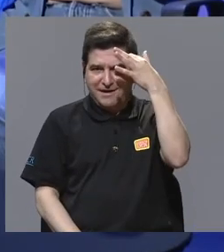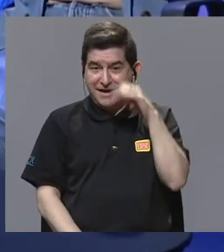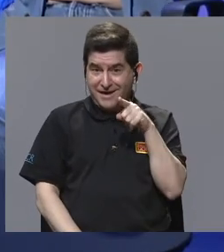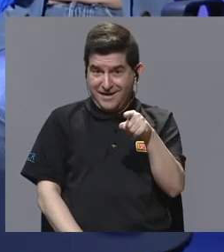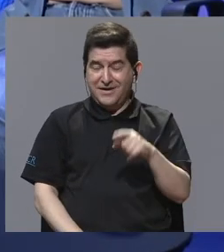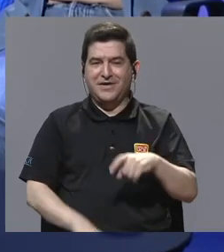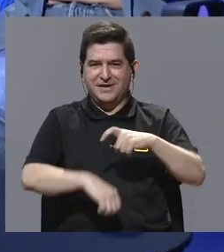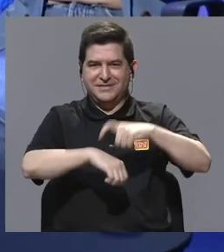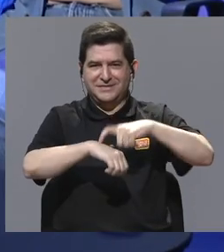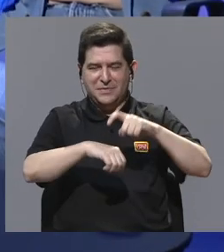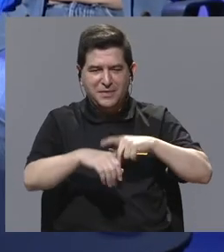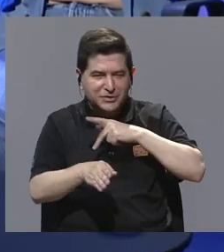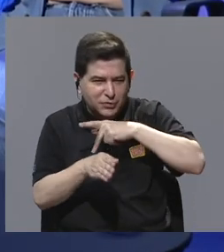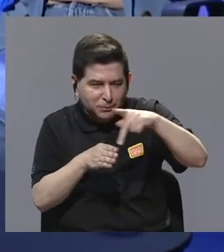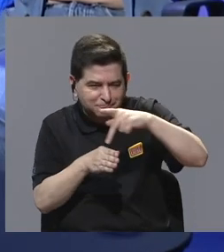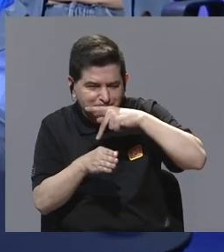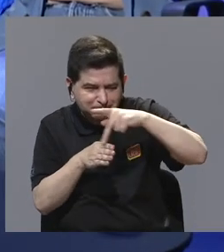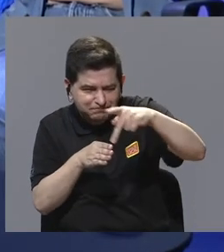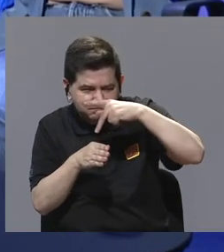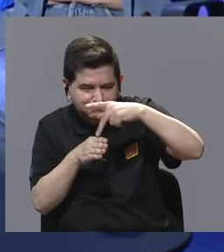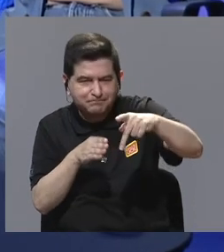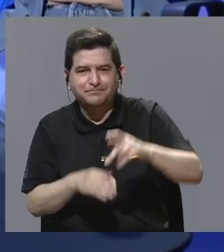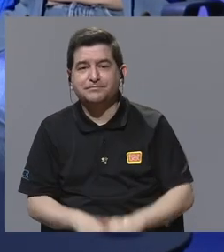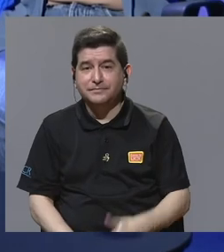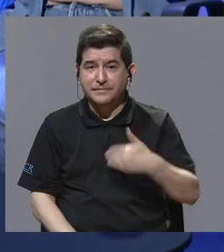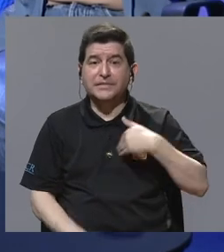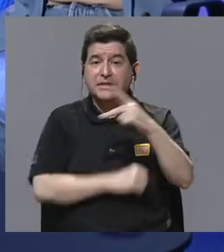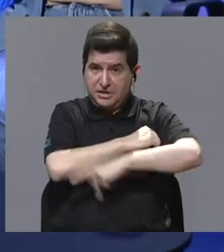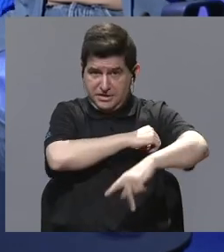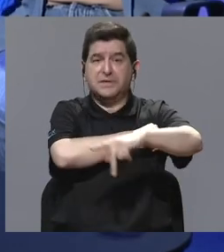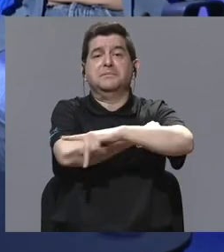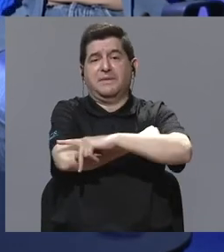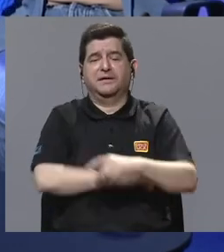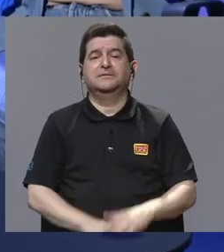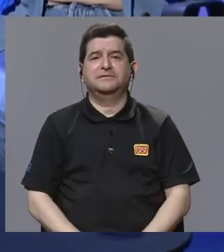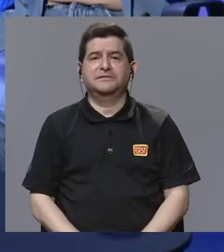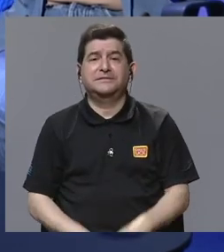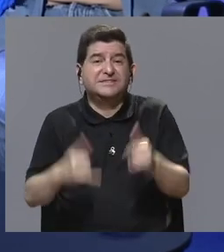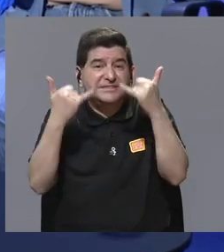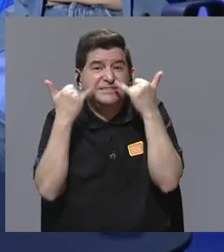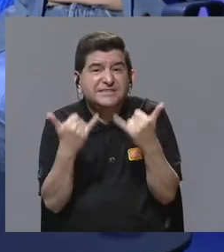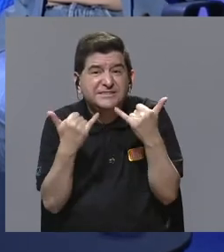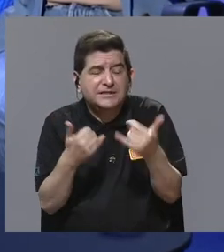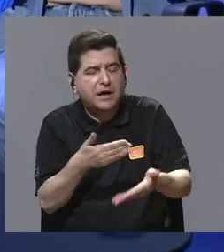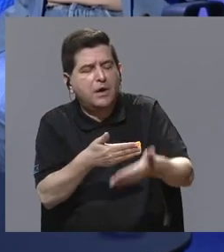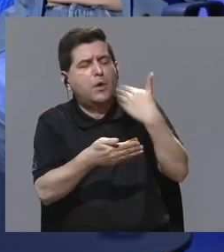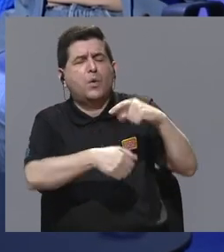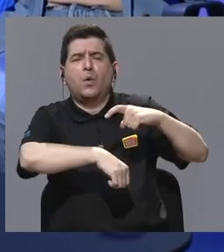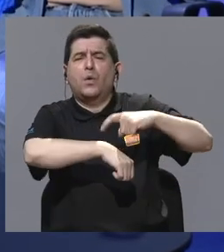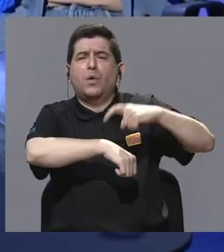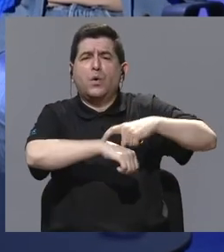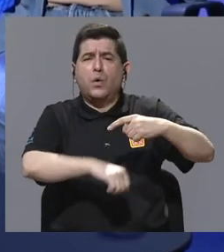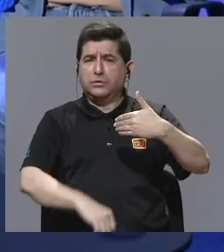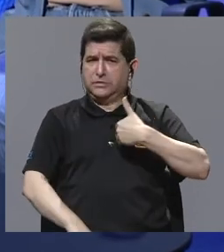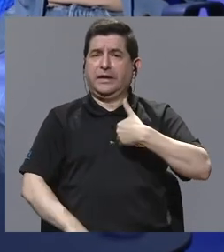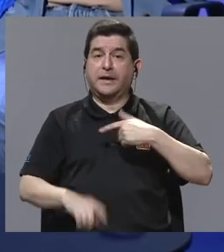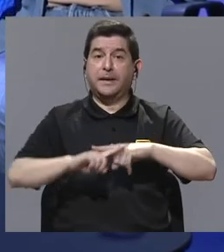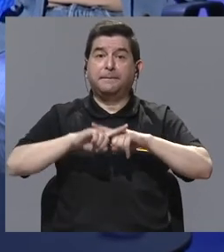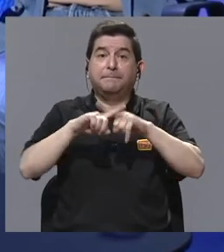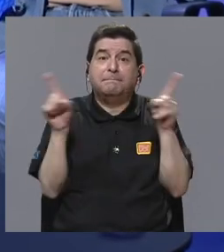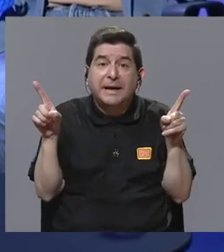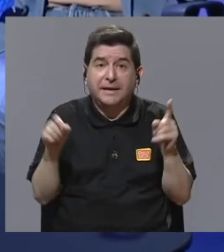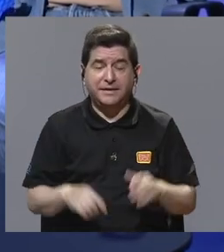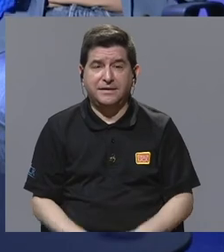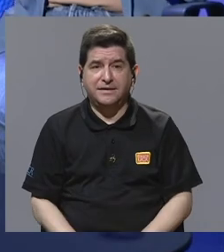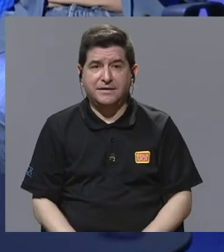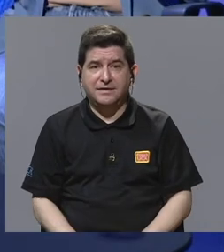ve esa profesionalización que hay en el país, que como usted dice, ya hace tiempo está. Lo que pasa es que, exacto, a